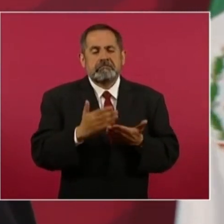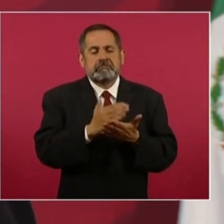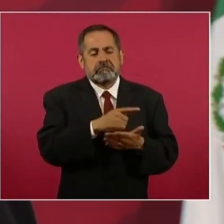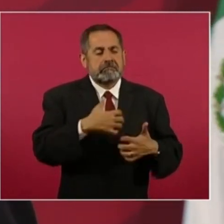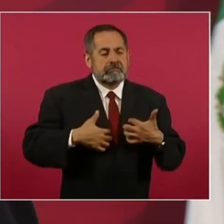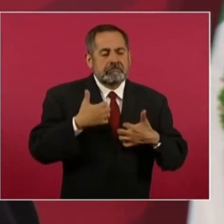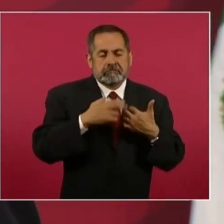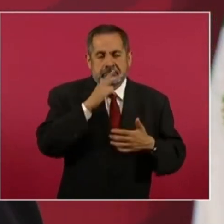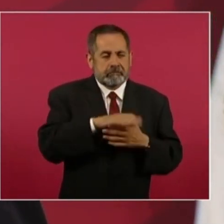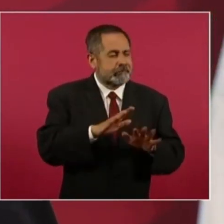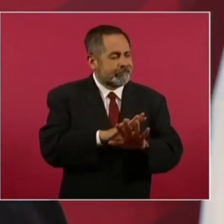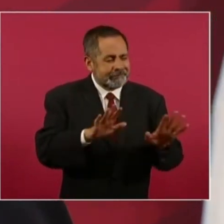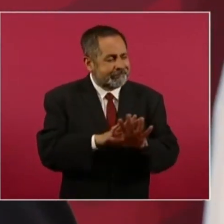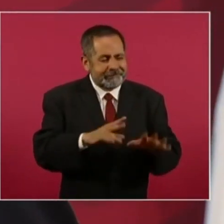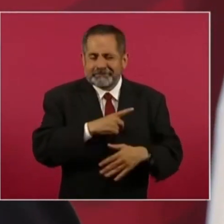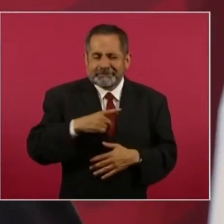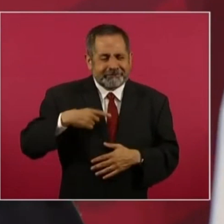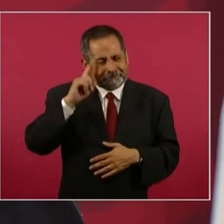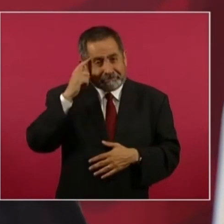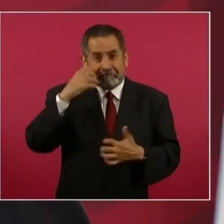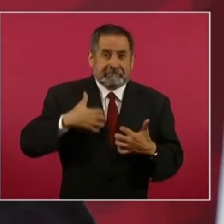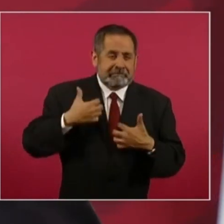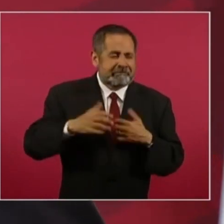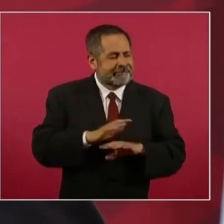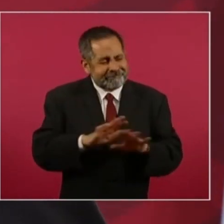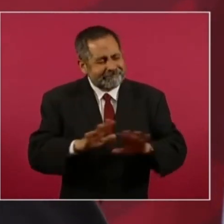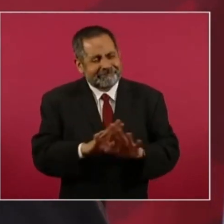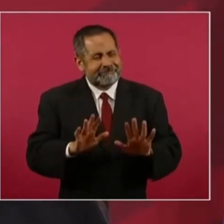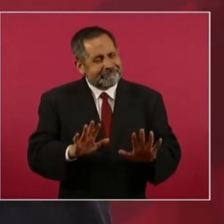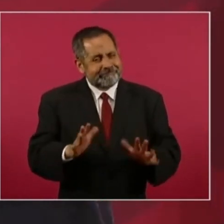Y ya no hay que enojarse, para nada.